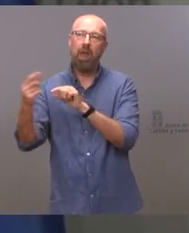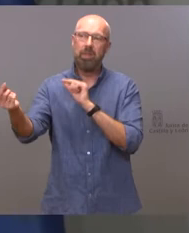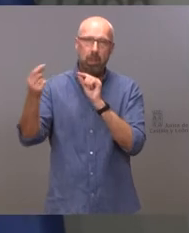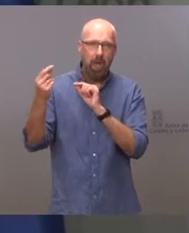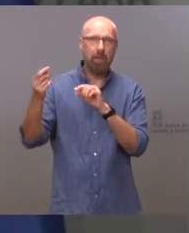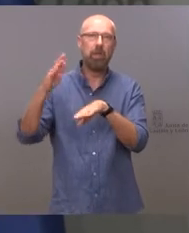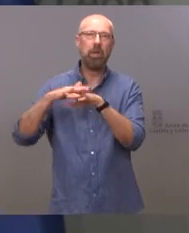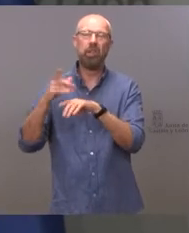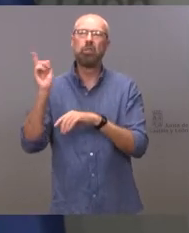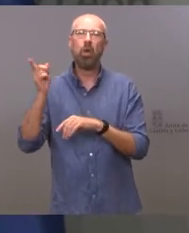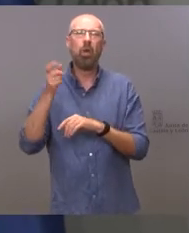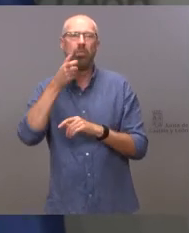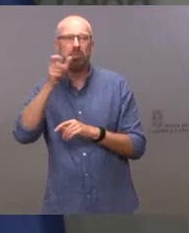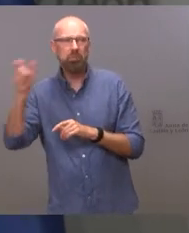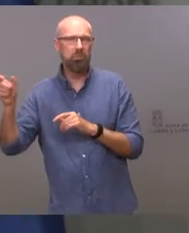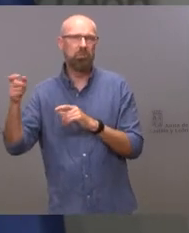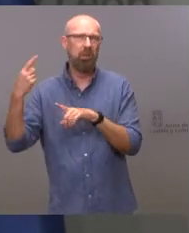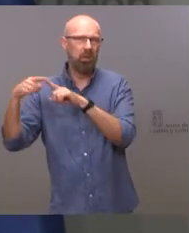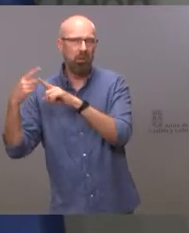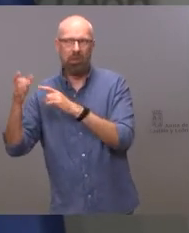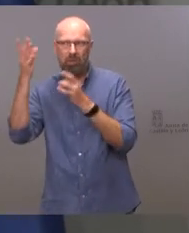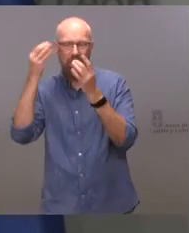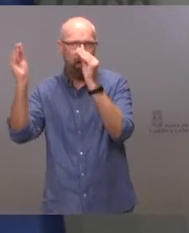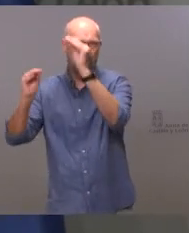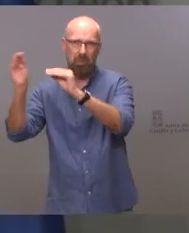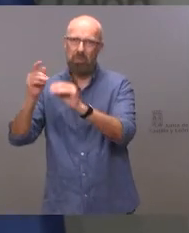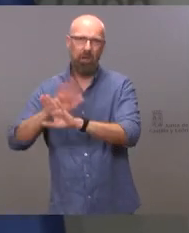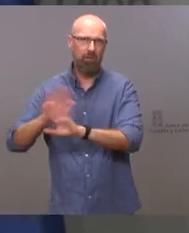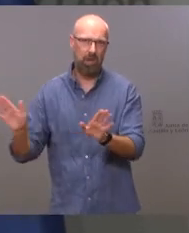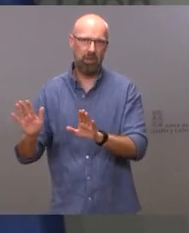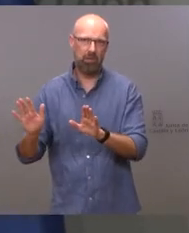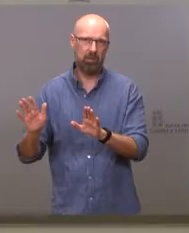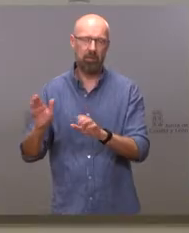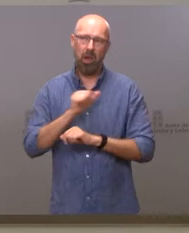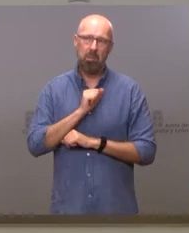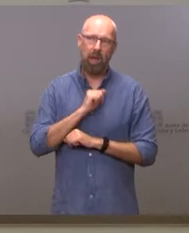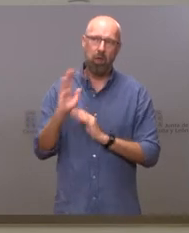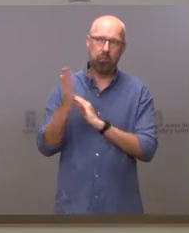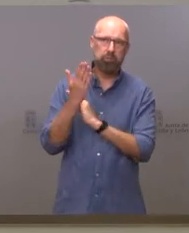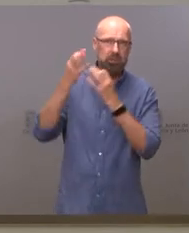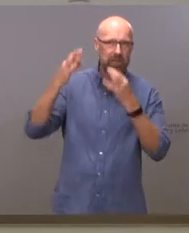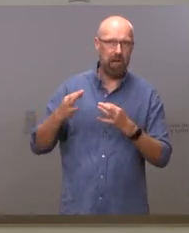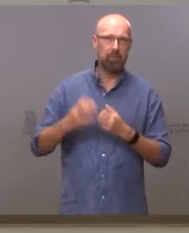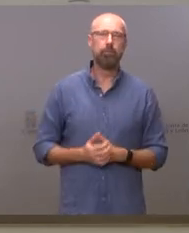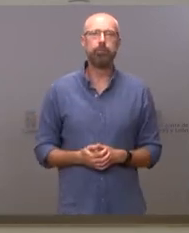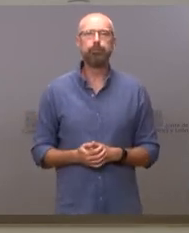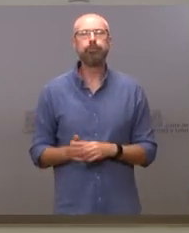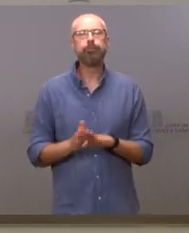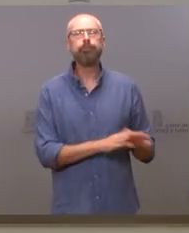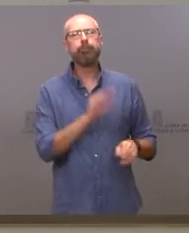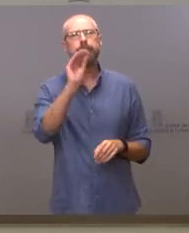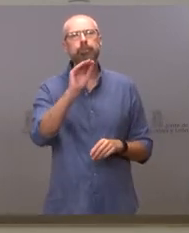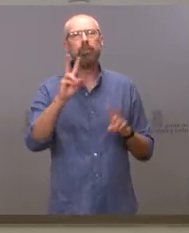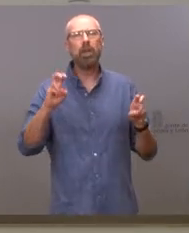insultos o racietas. Estamos esperando. Sí, en otros años la campaña de vacunación con la gripe ha